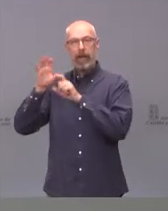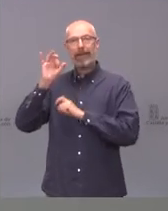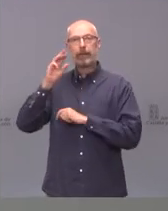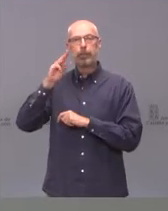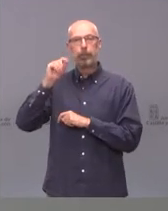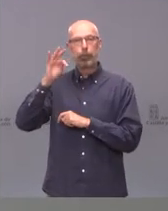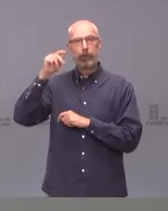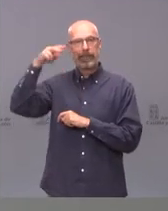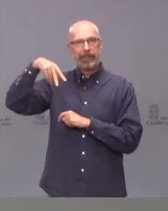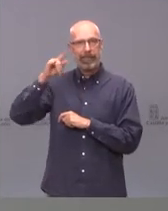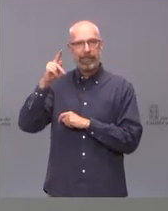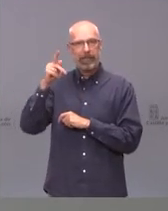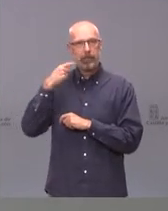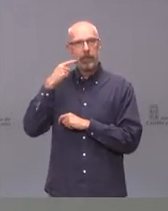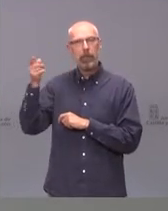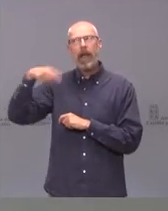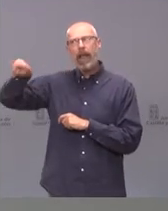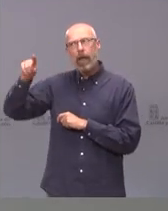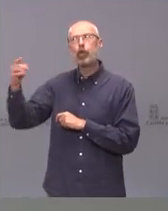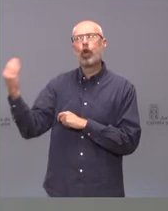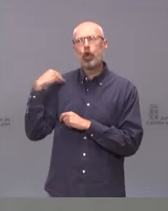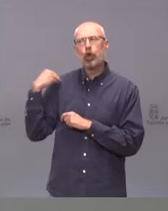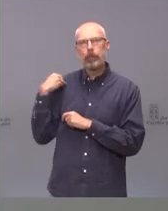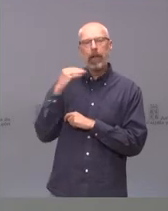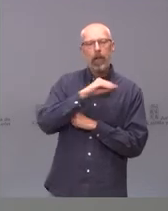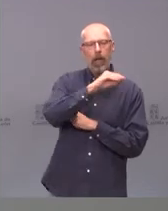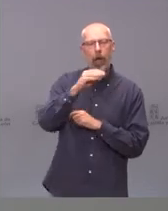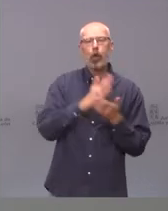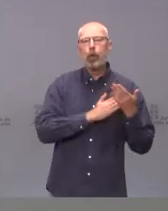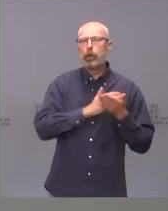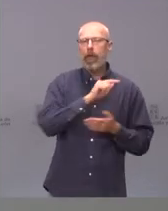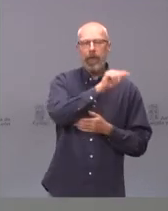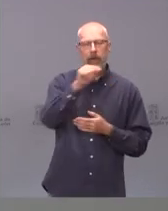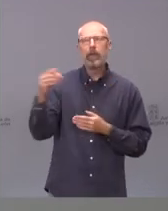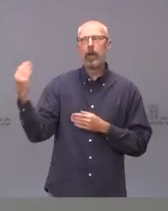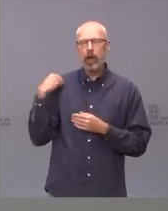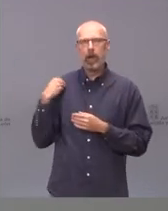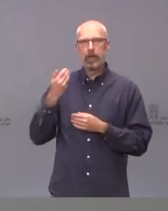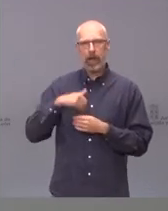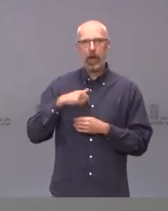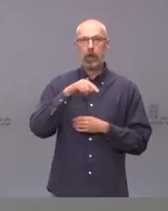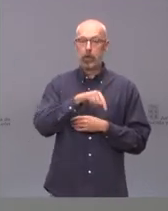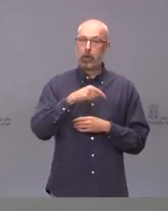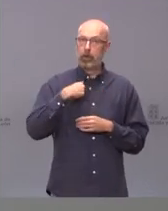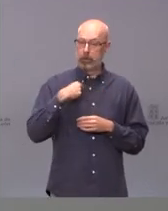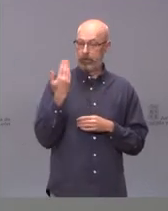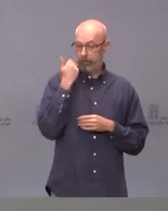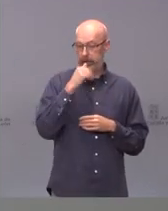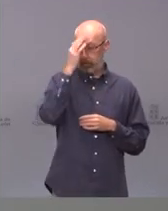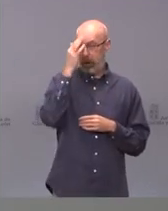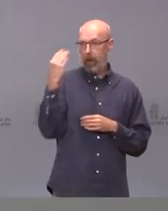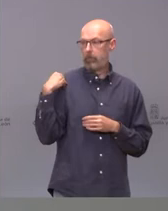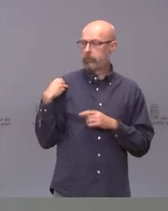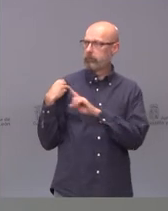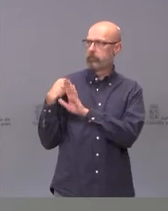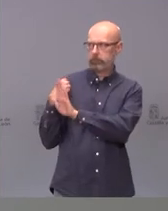están poniendo en contacto con todas las comunidades autónomas. Yo este fin de semana se lo remití a la ministra de Sanidad porque yo creo que ella